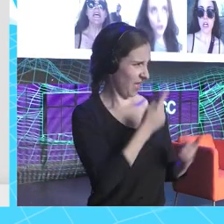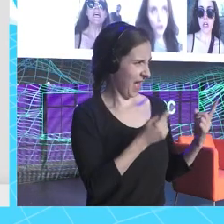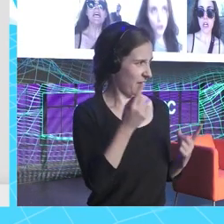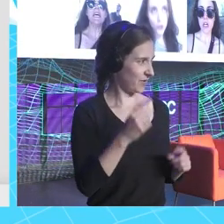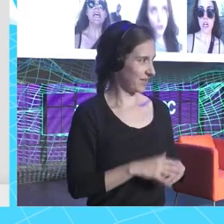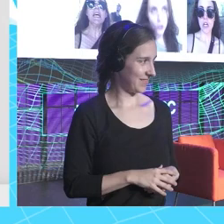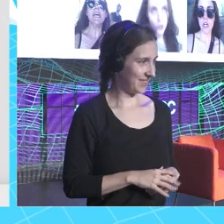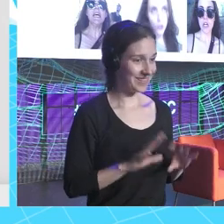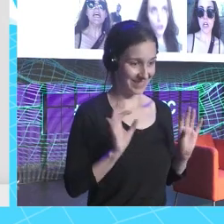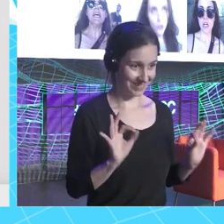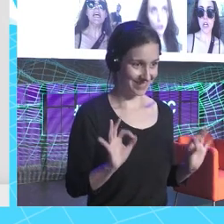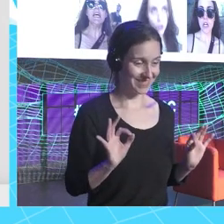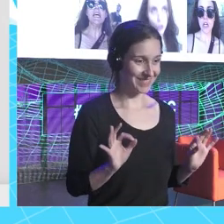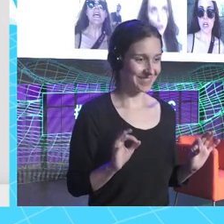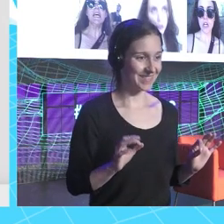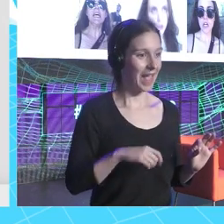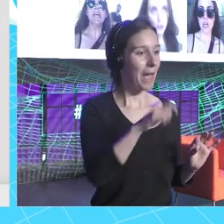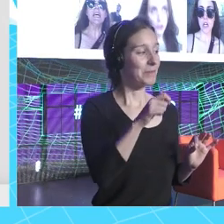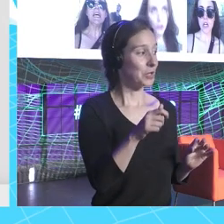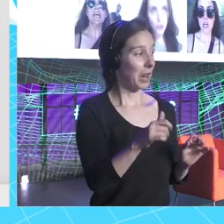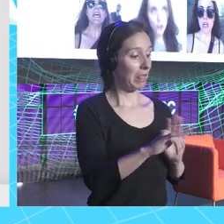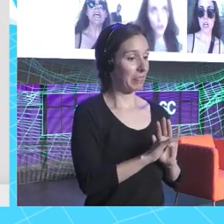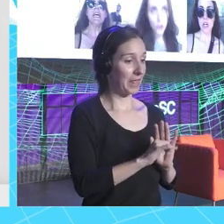Bueno, qué chulerías. La gente de cerca estaba más tímida.